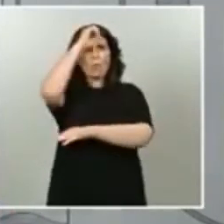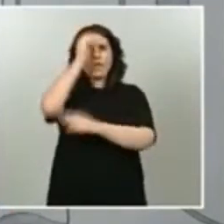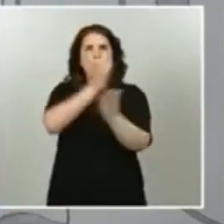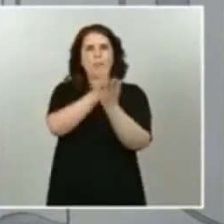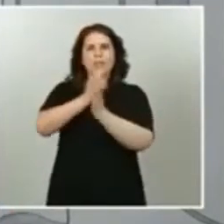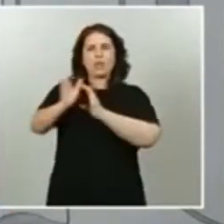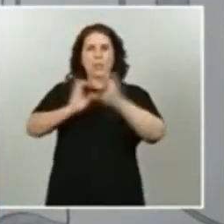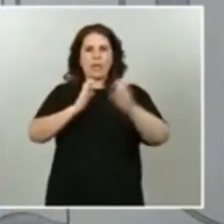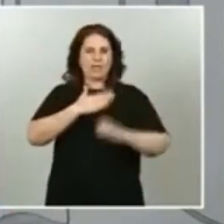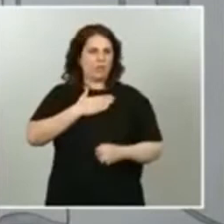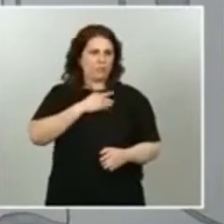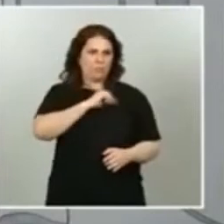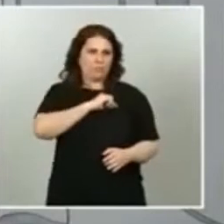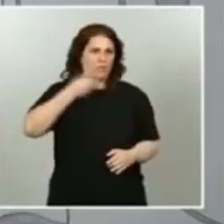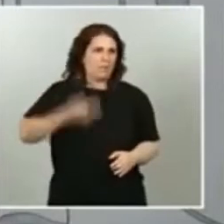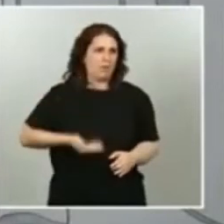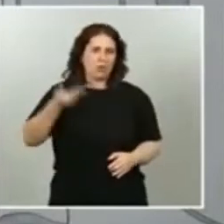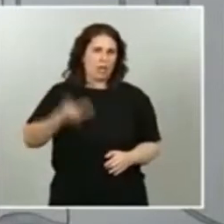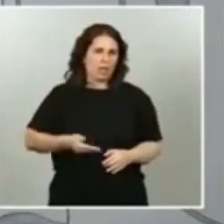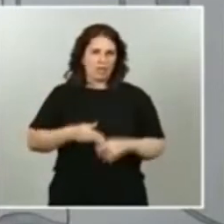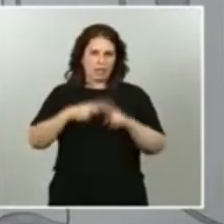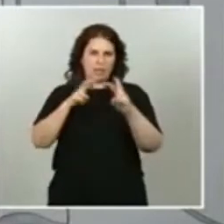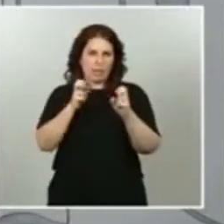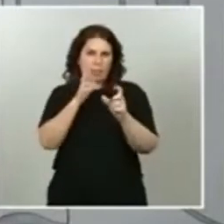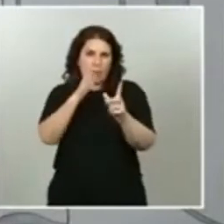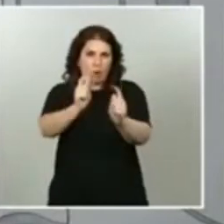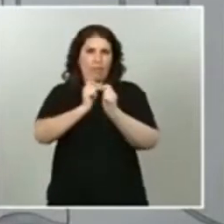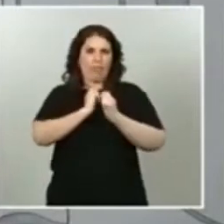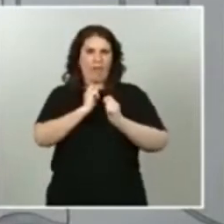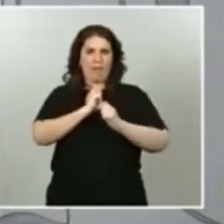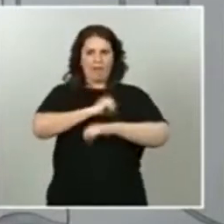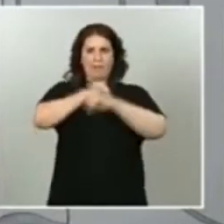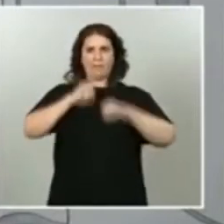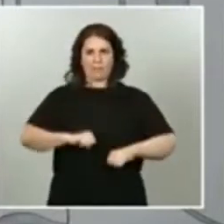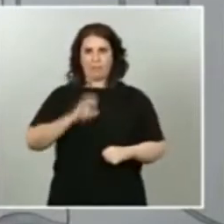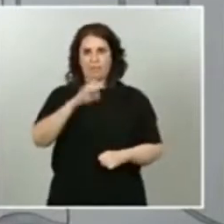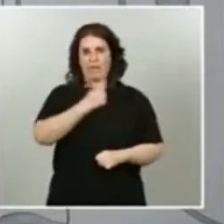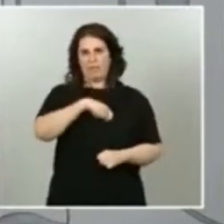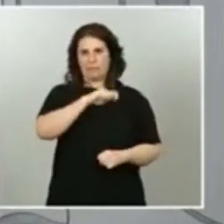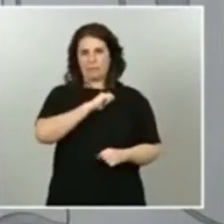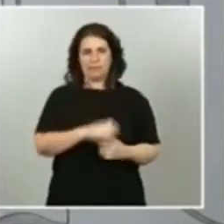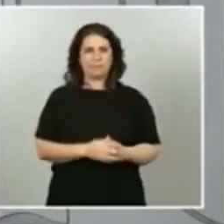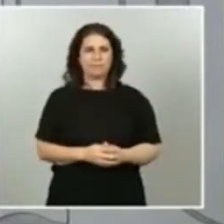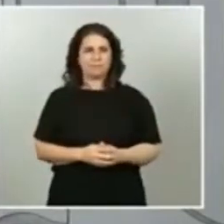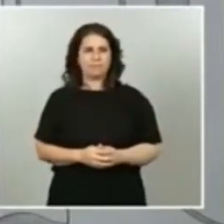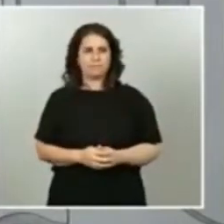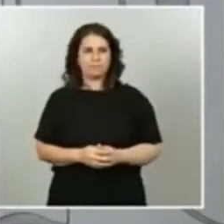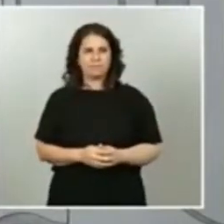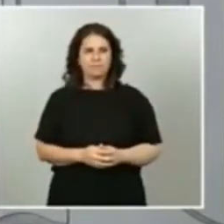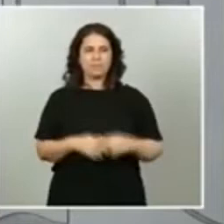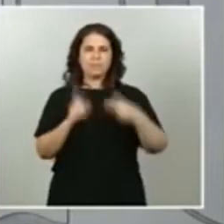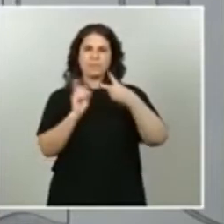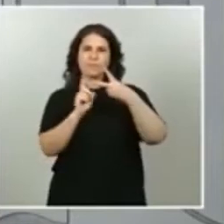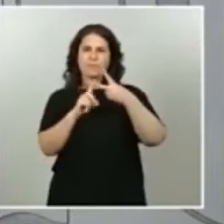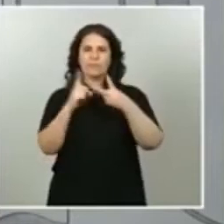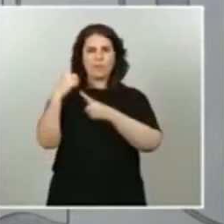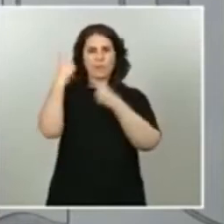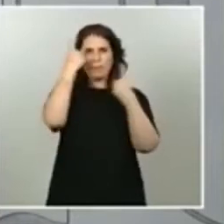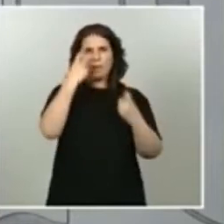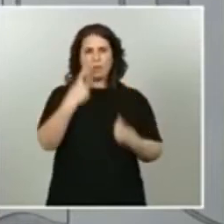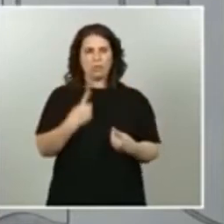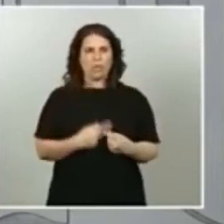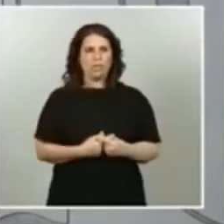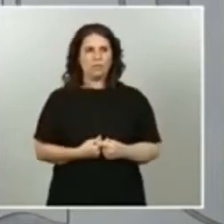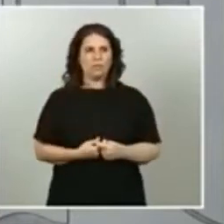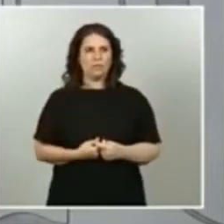comunicación en cuanto a vertebradores de nuestro país. Y respecto a la segunda cuestión que me